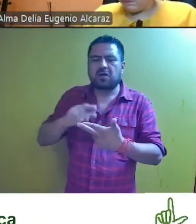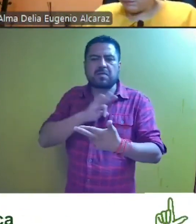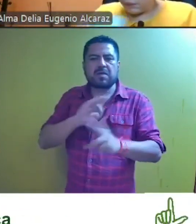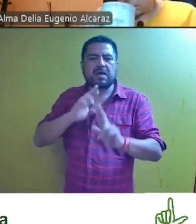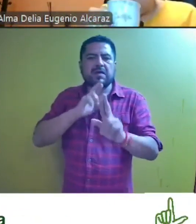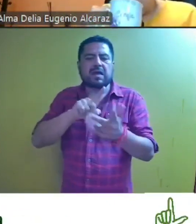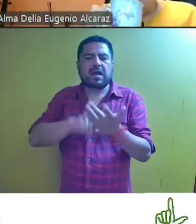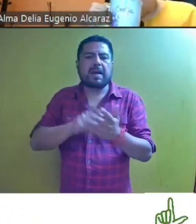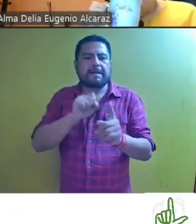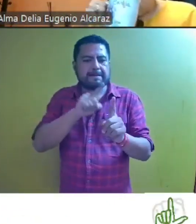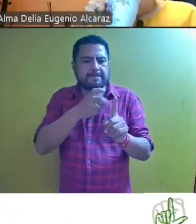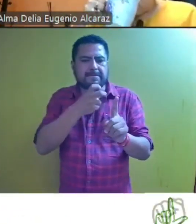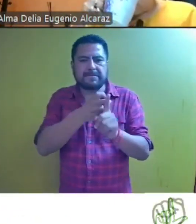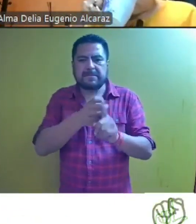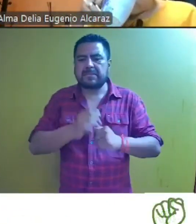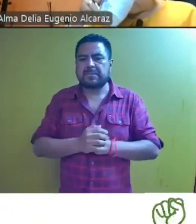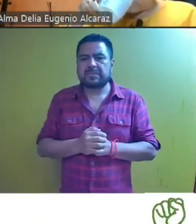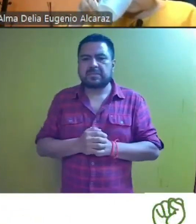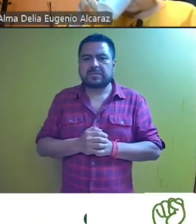el asunto sin el mismo